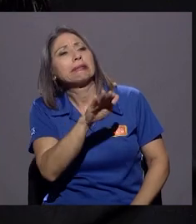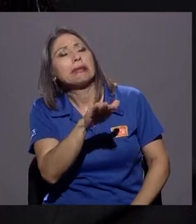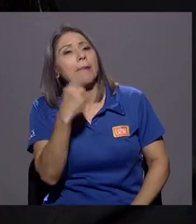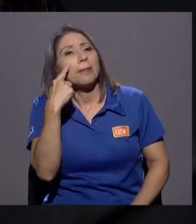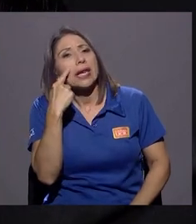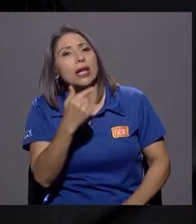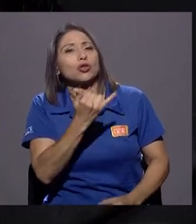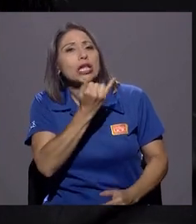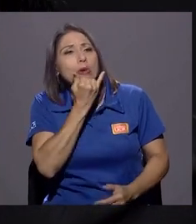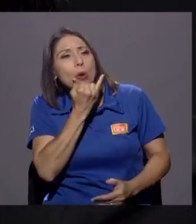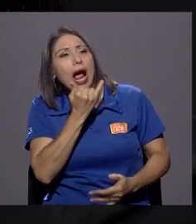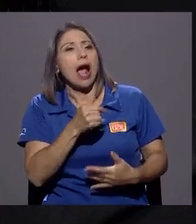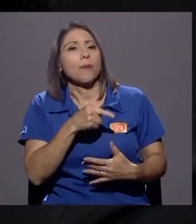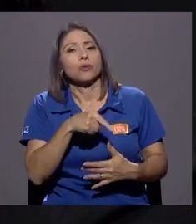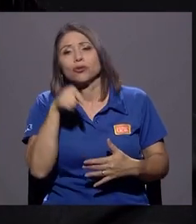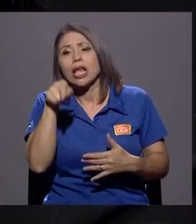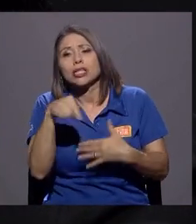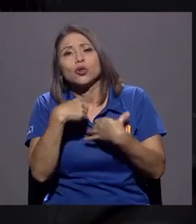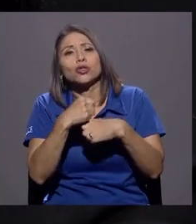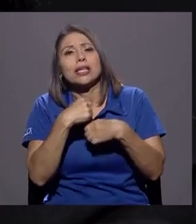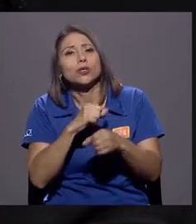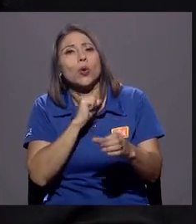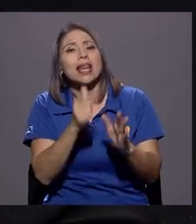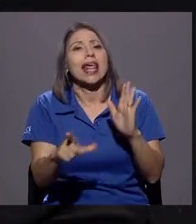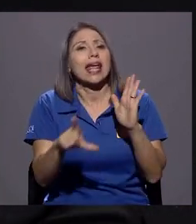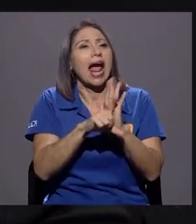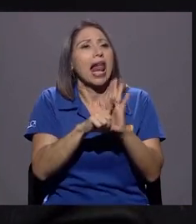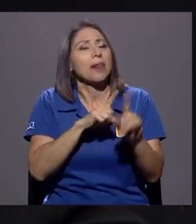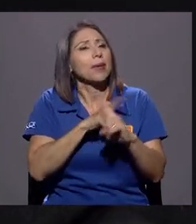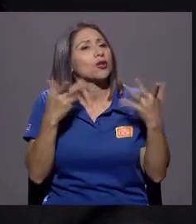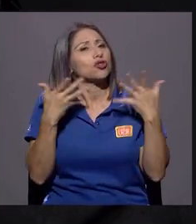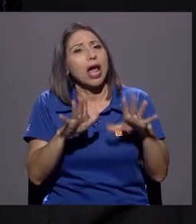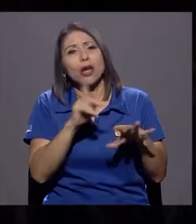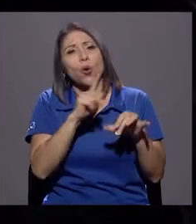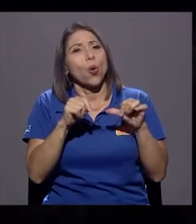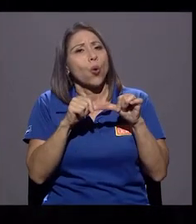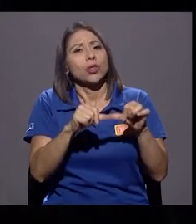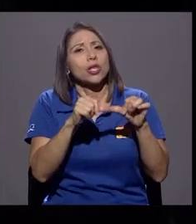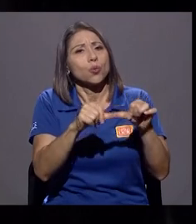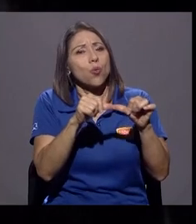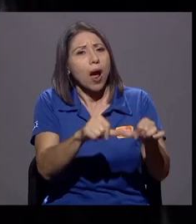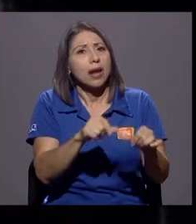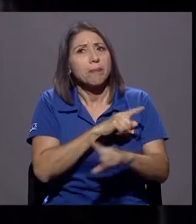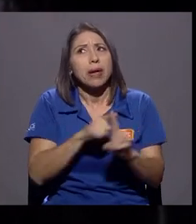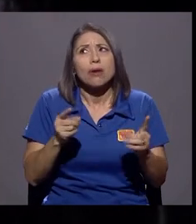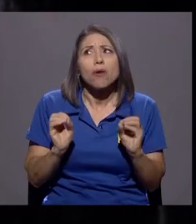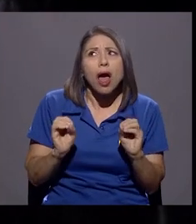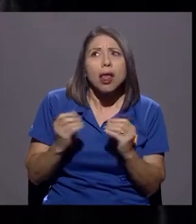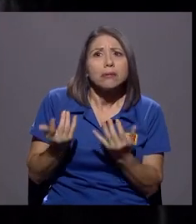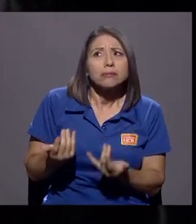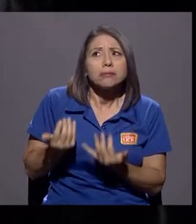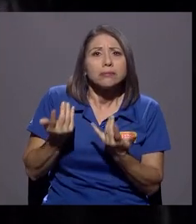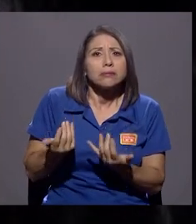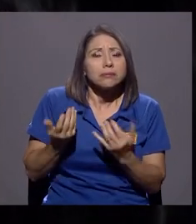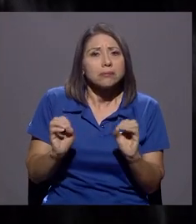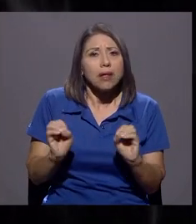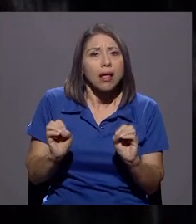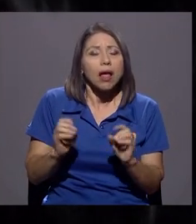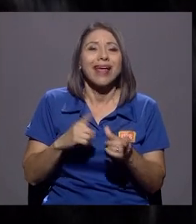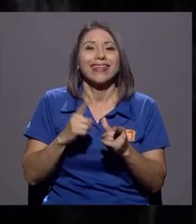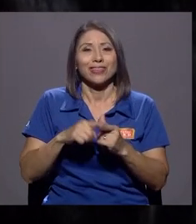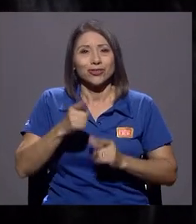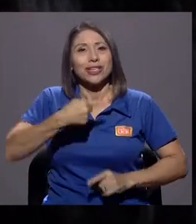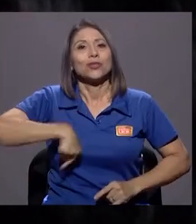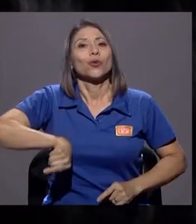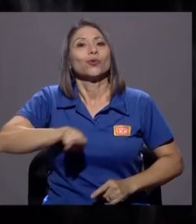esto se hizo a través de algo ilegal, pero ya no lo vamos a continuar, y no lo hacían. Entonces, decidimos